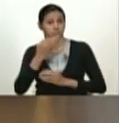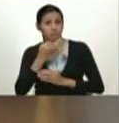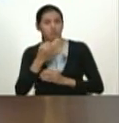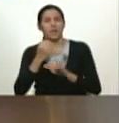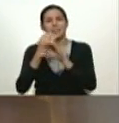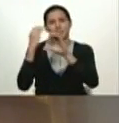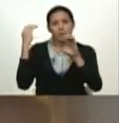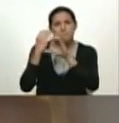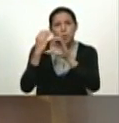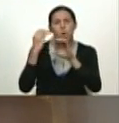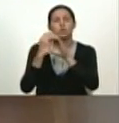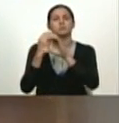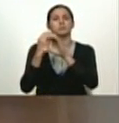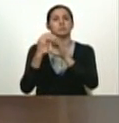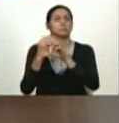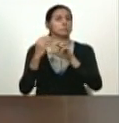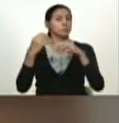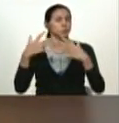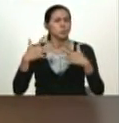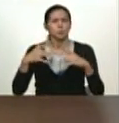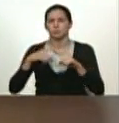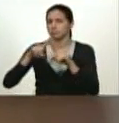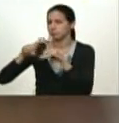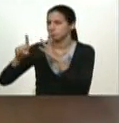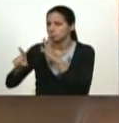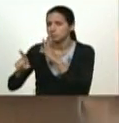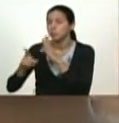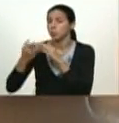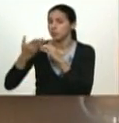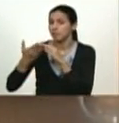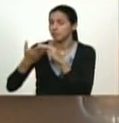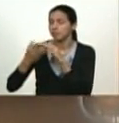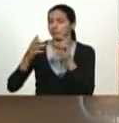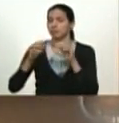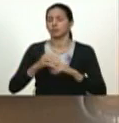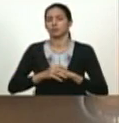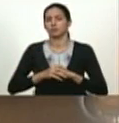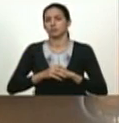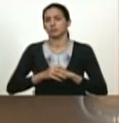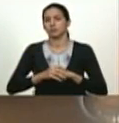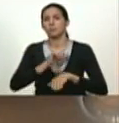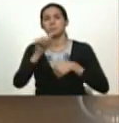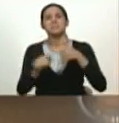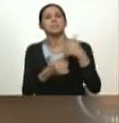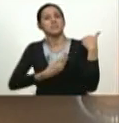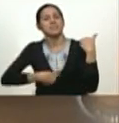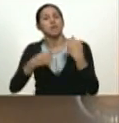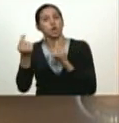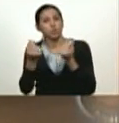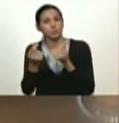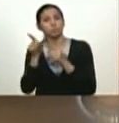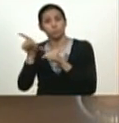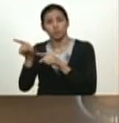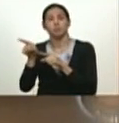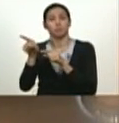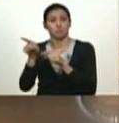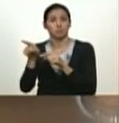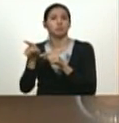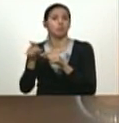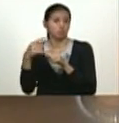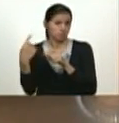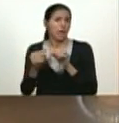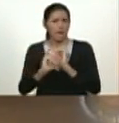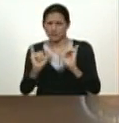transporte es una gran área queridos camaradas vicepresidente económico Luis Sala y esto tiene sus motores andando